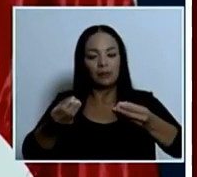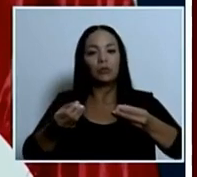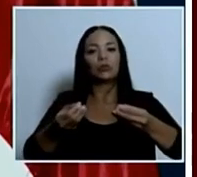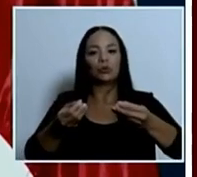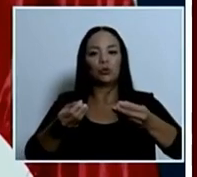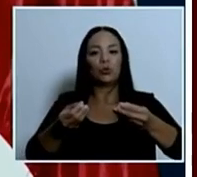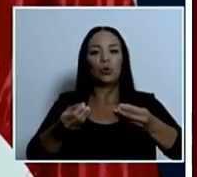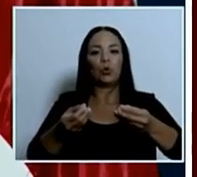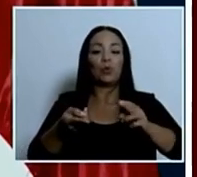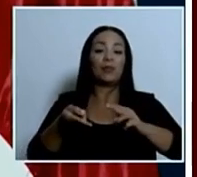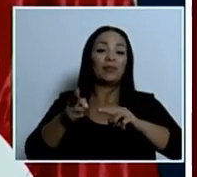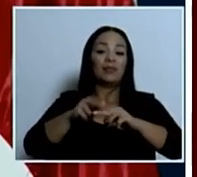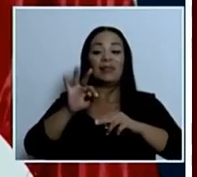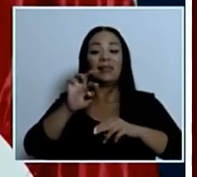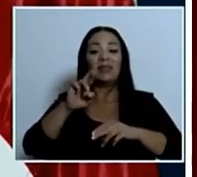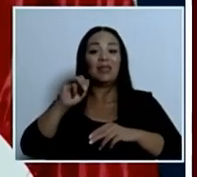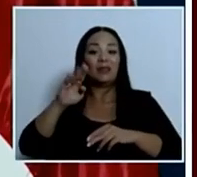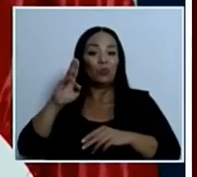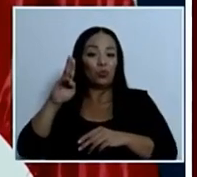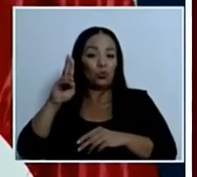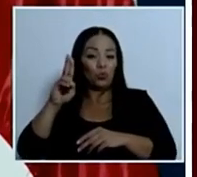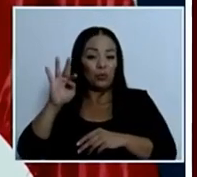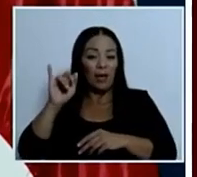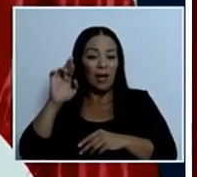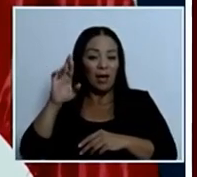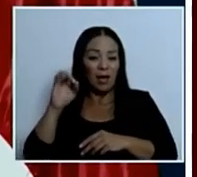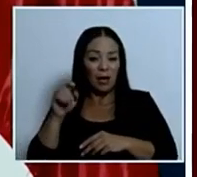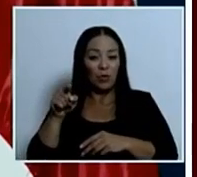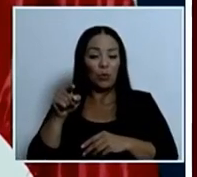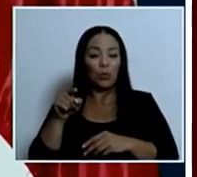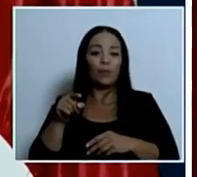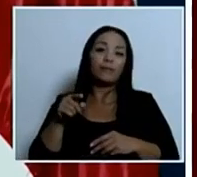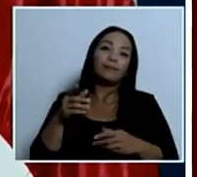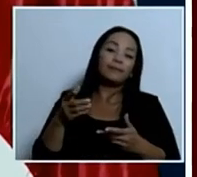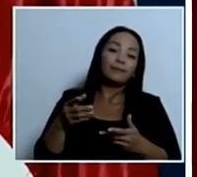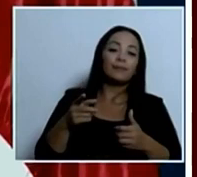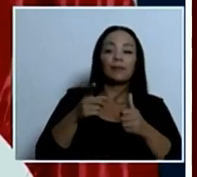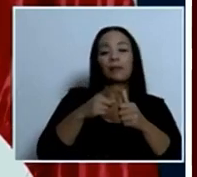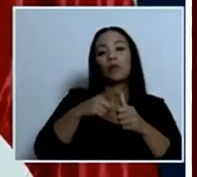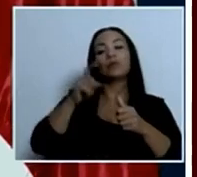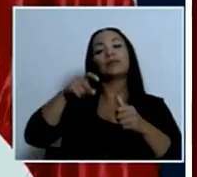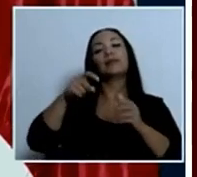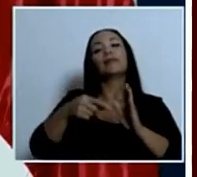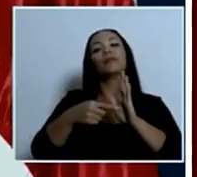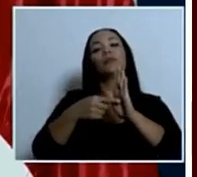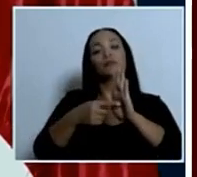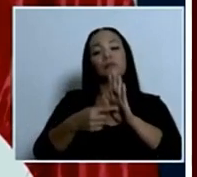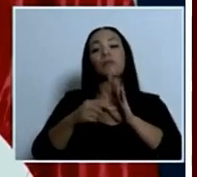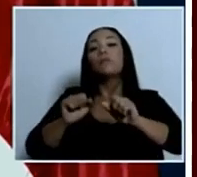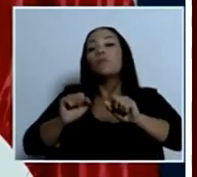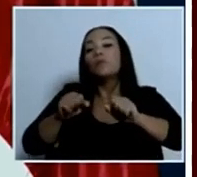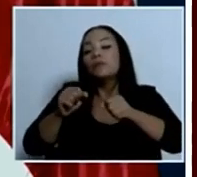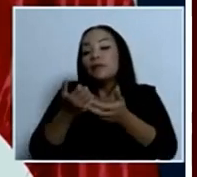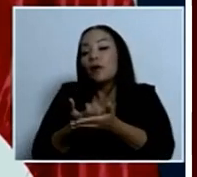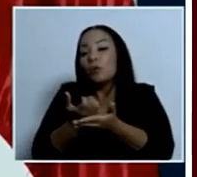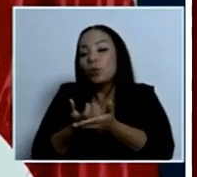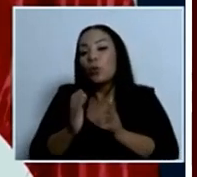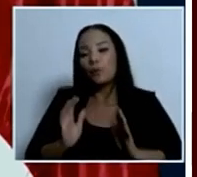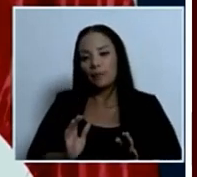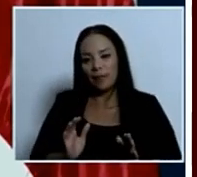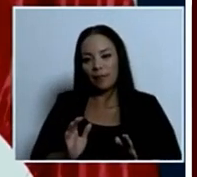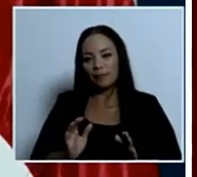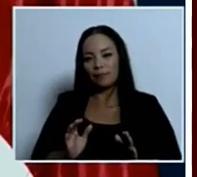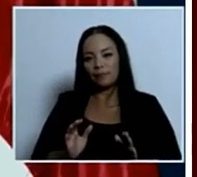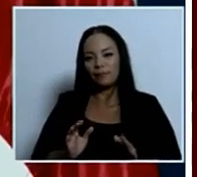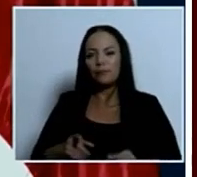don David requiere la demostración de la viabilidad económica usted